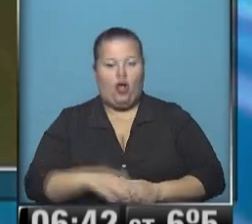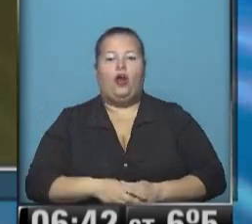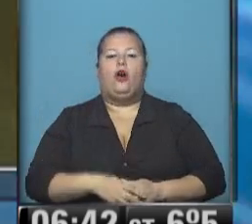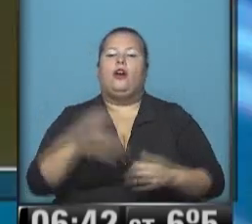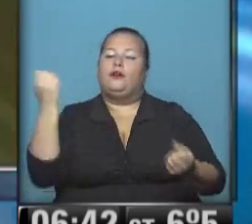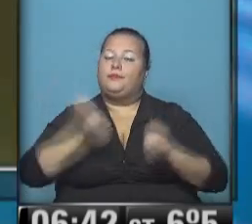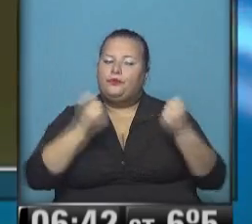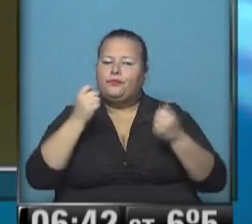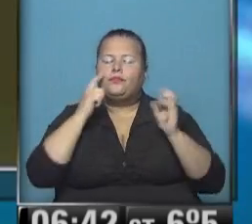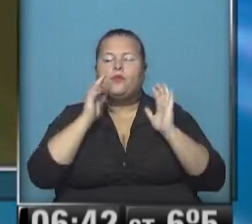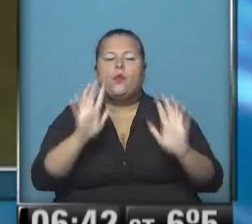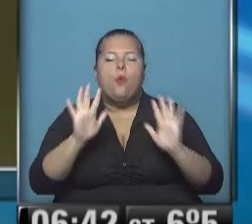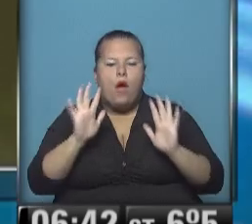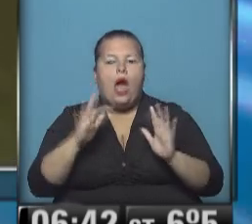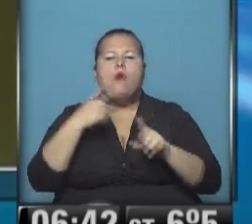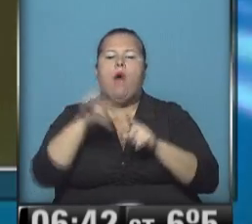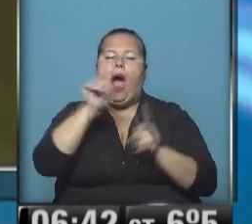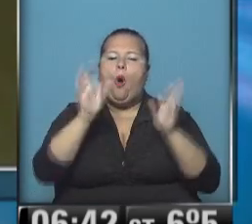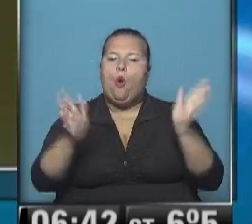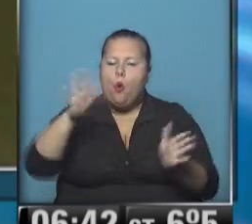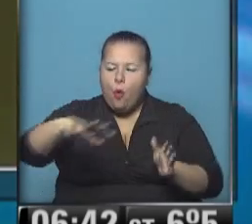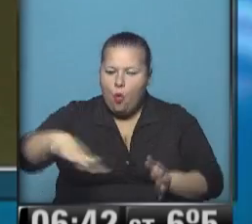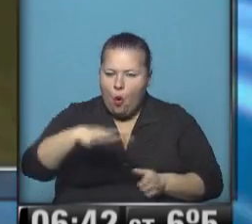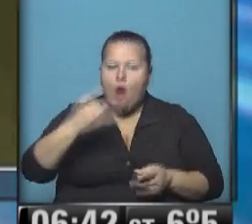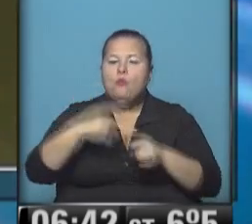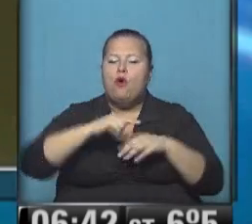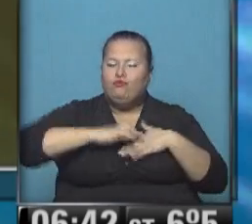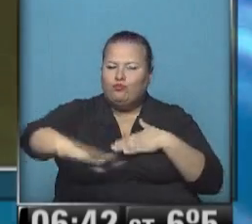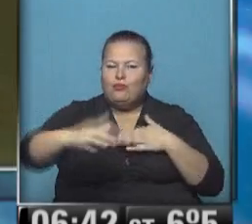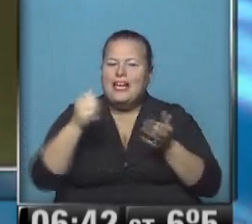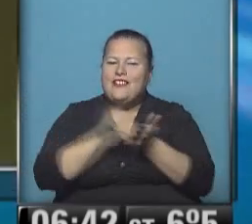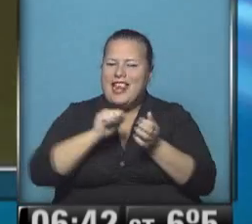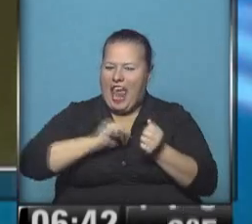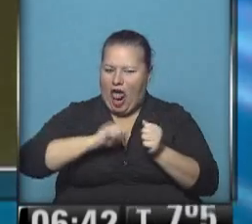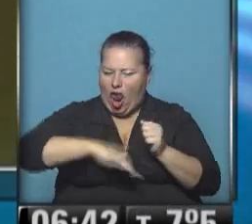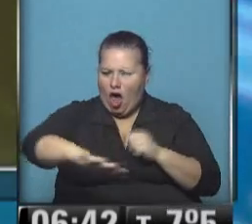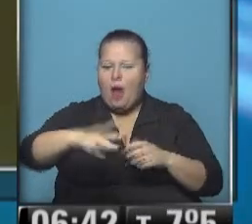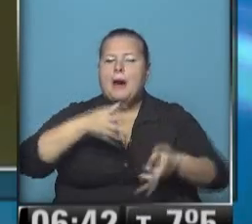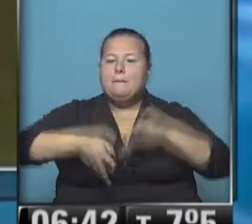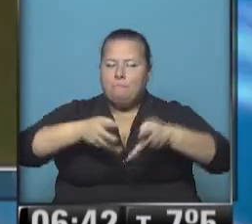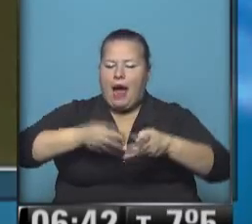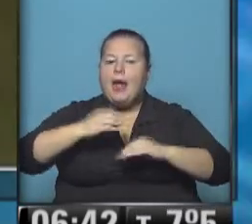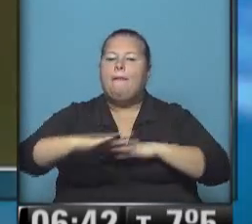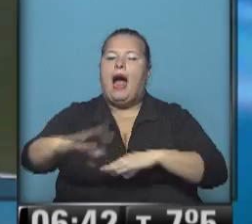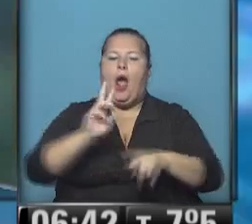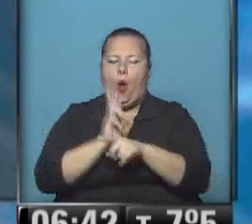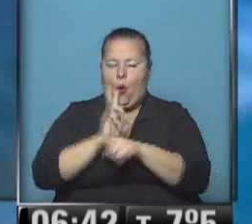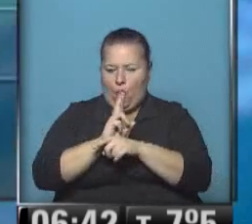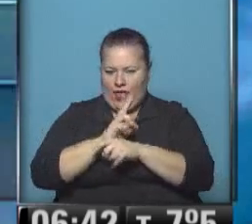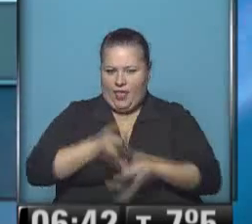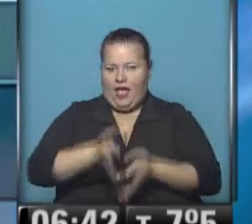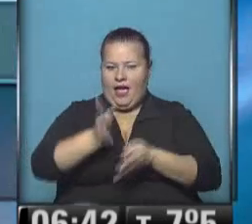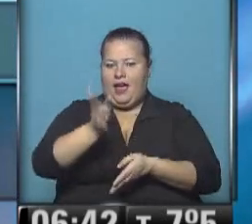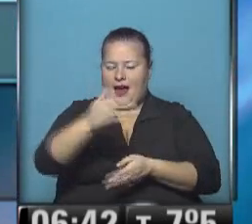Transitar con precaución por sectores con escarcha. Máquinas trabajando en el mantenimiento de